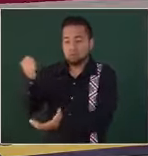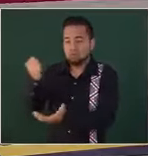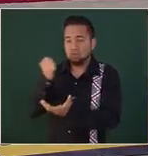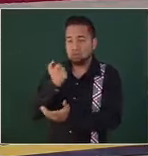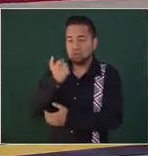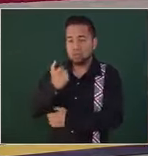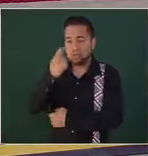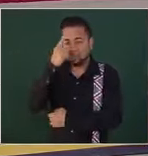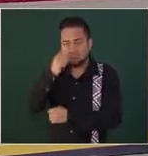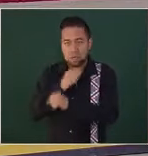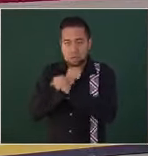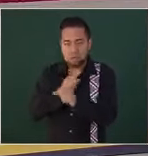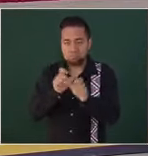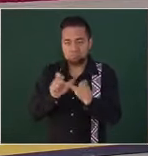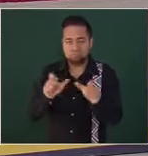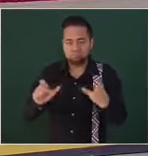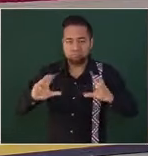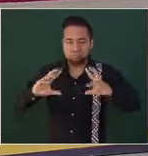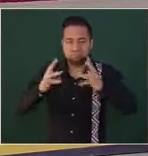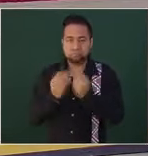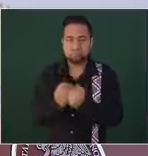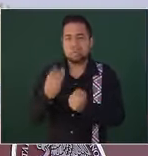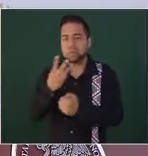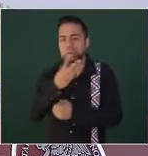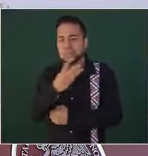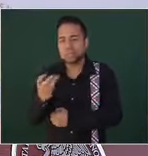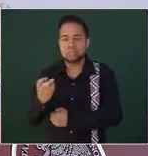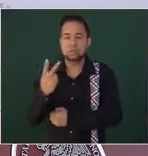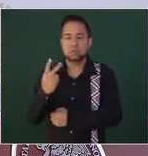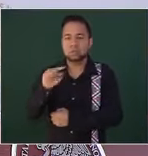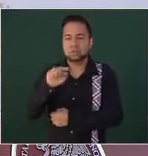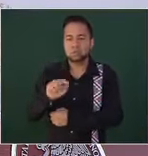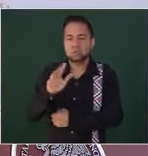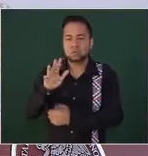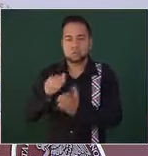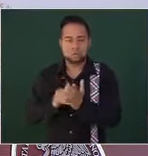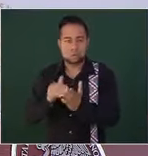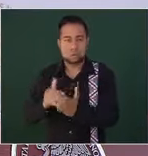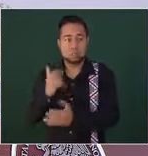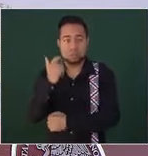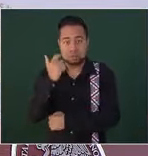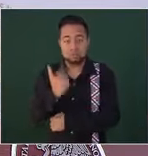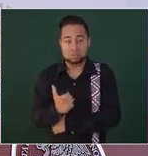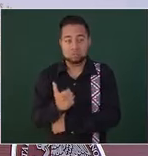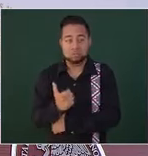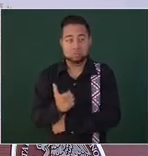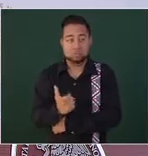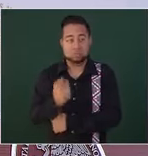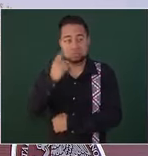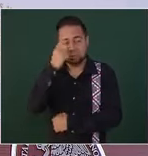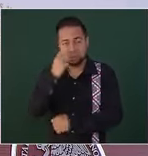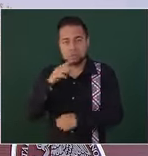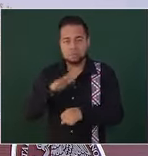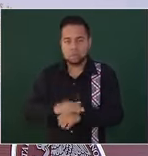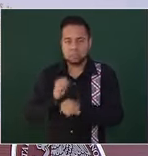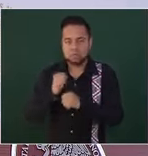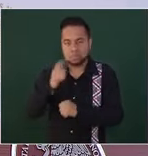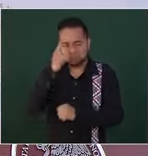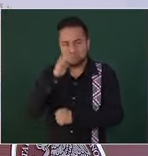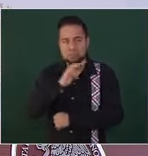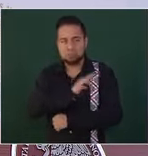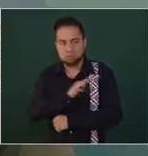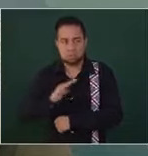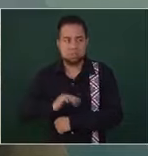Aportaciones para la Seguridad Pública 302.5 millones de pesos, en el Fortalecimiento de los